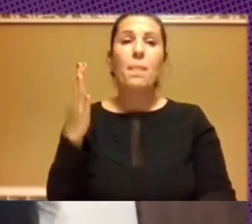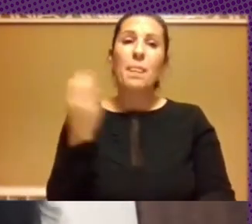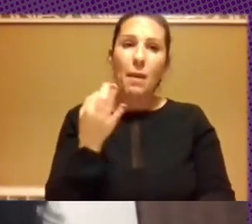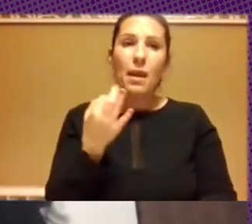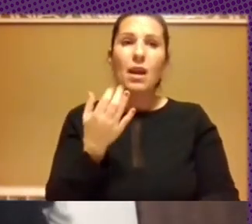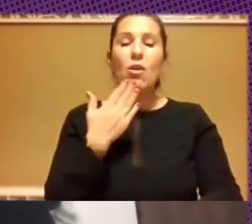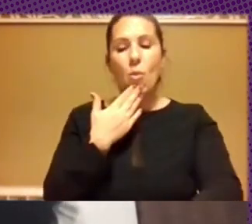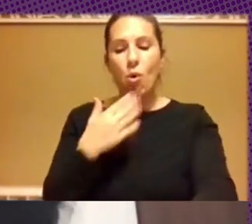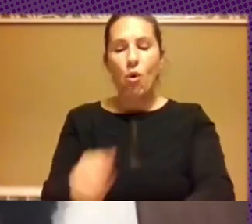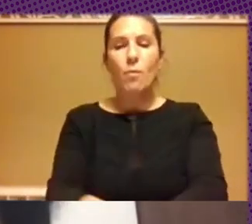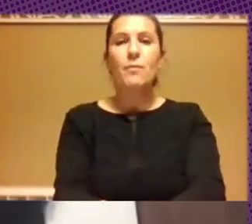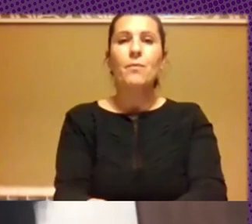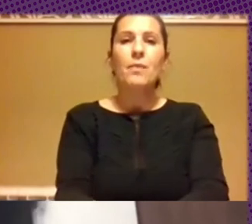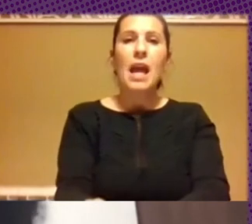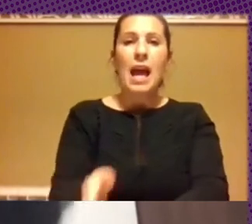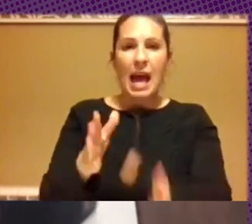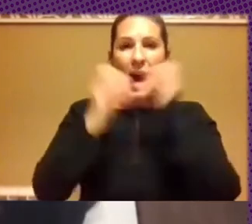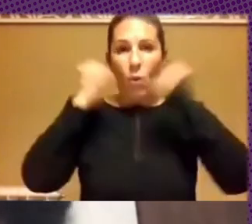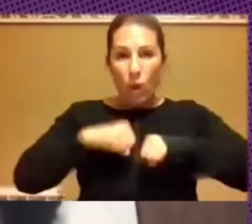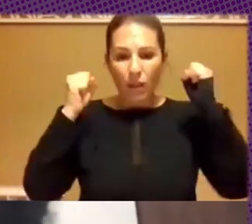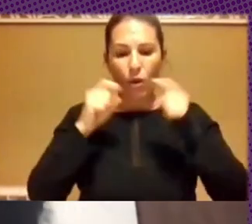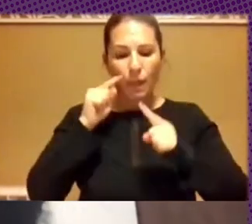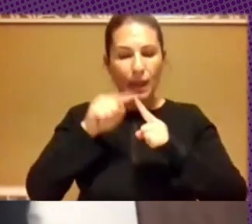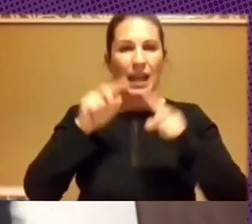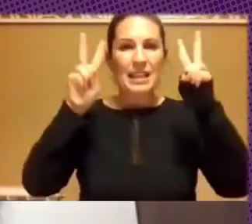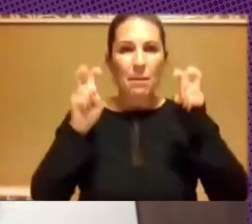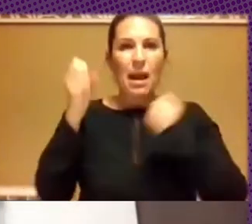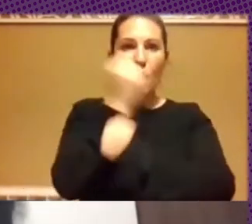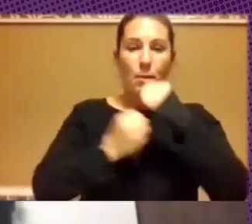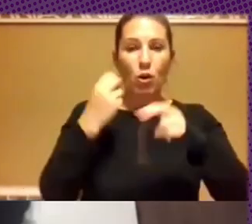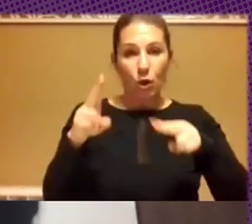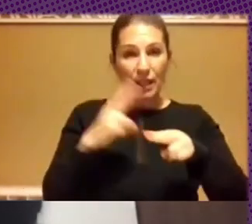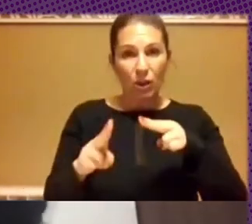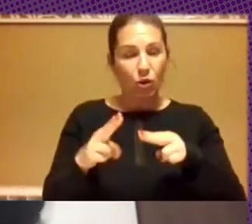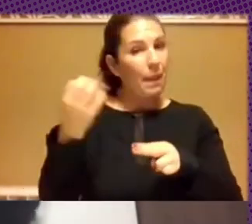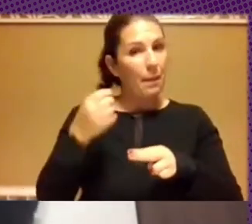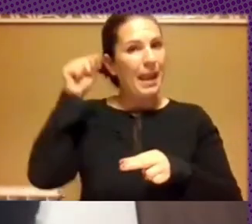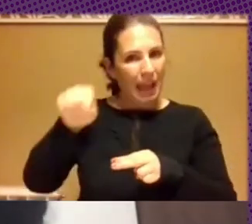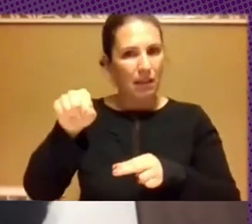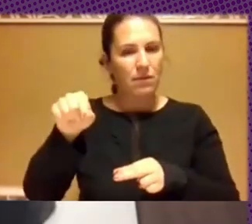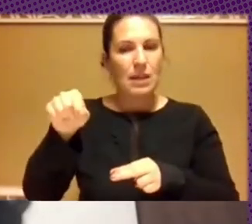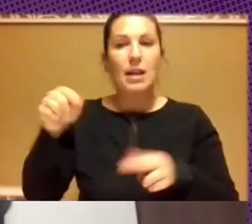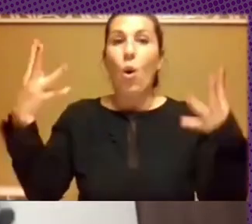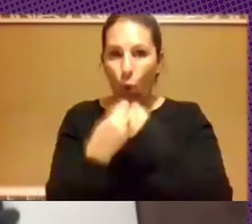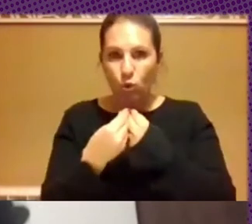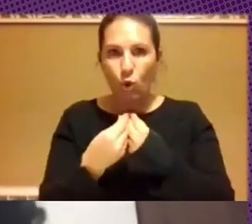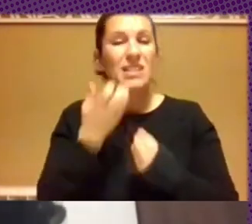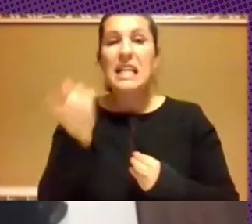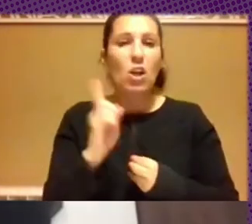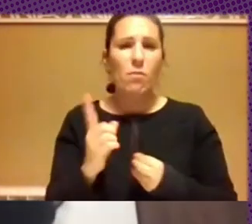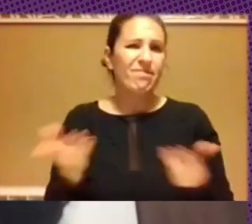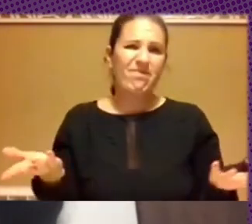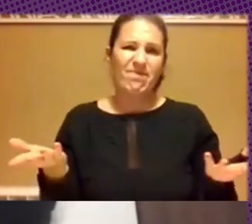acuerdo la parte económica y política que hay detrás difícilmente vamos a poder frenar una avanzada